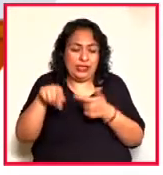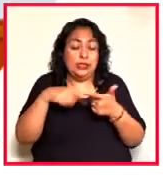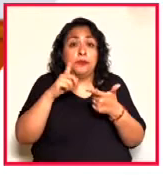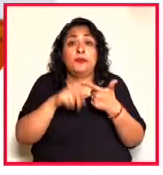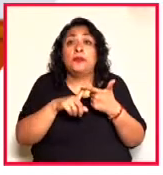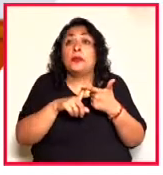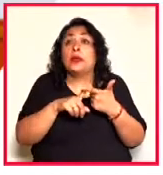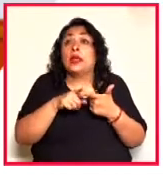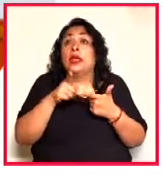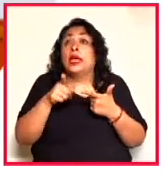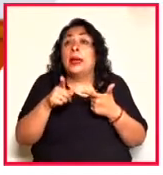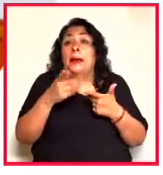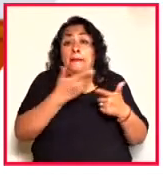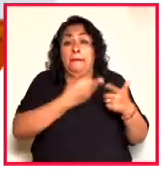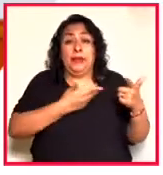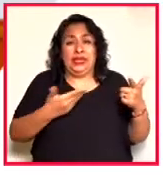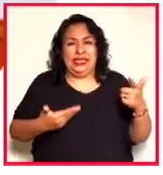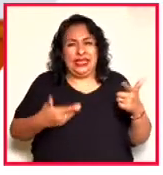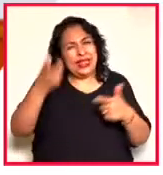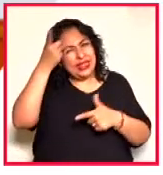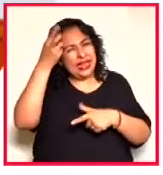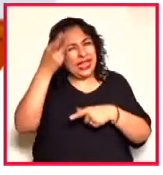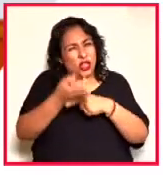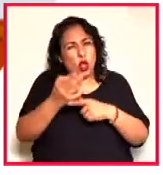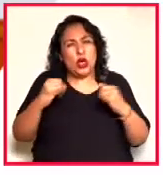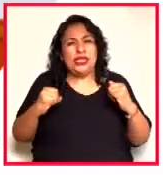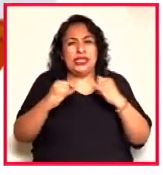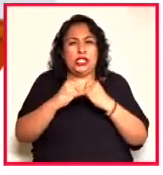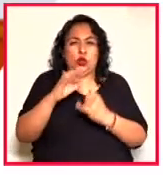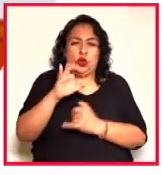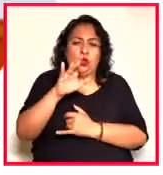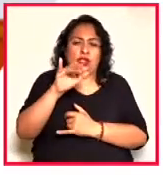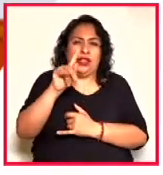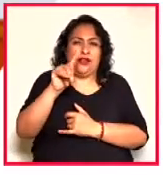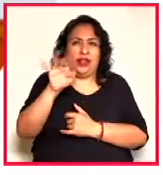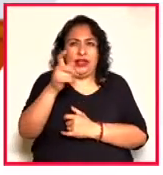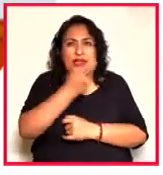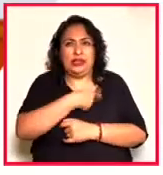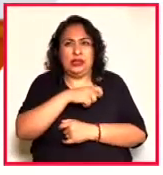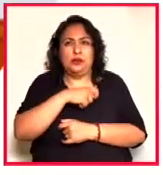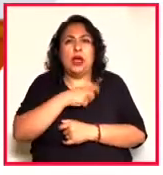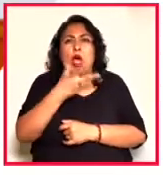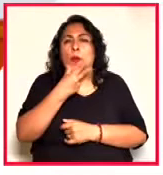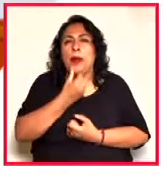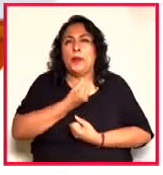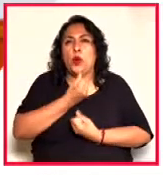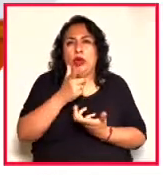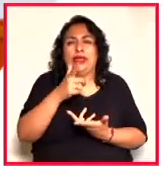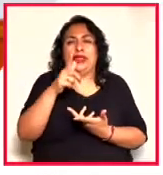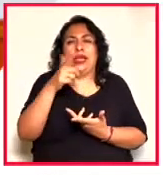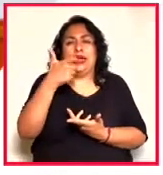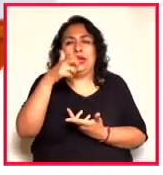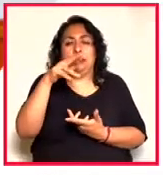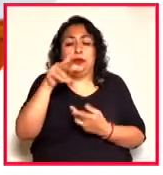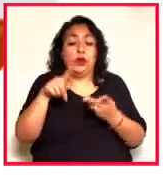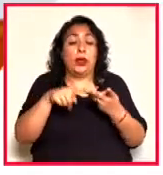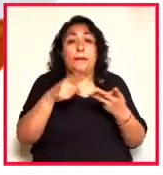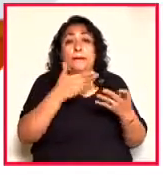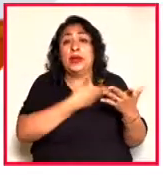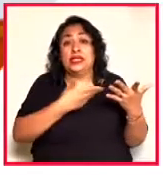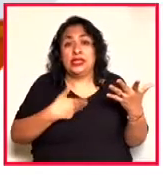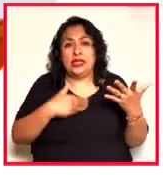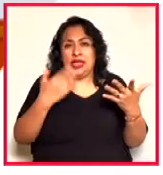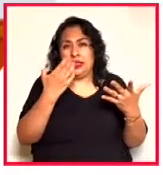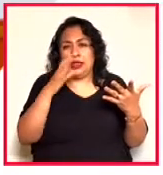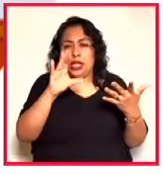el presidente, el director del Instituto Cervantes de España, el poeta Luis García Montero, la presidenta del Colegio de México, la